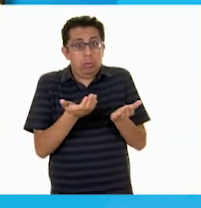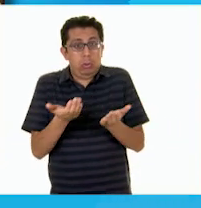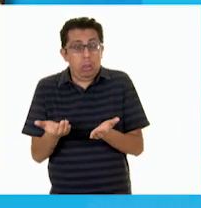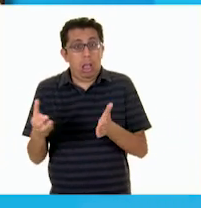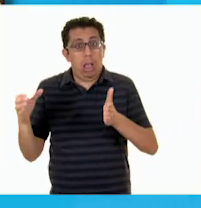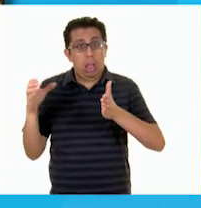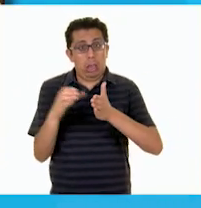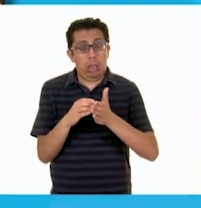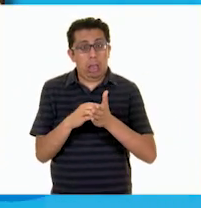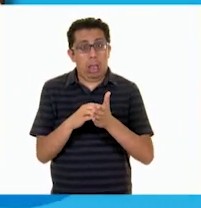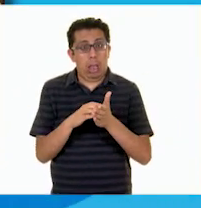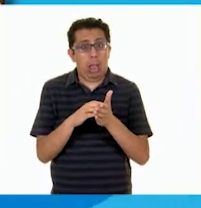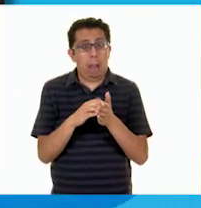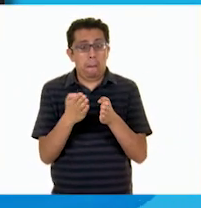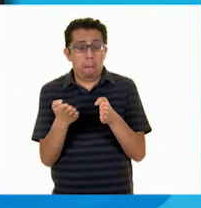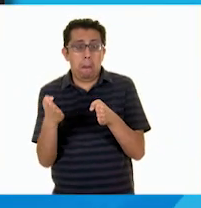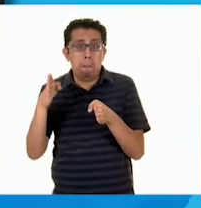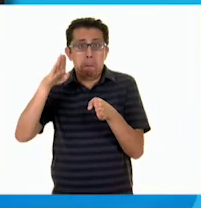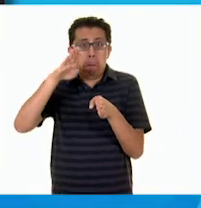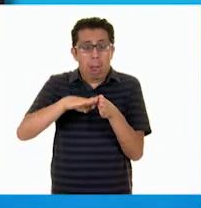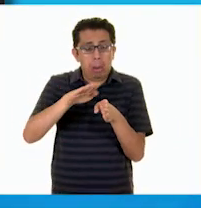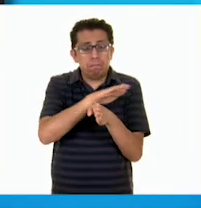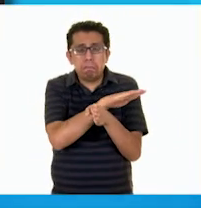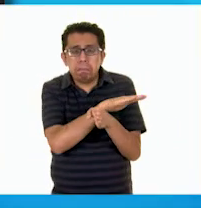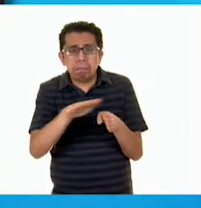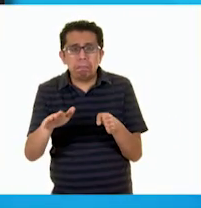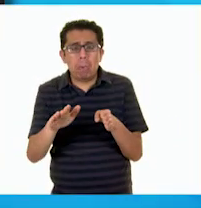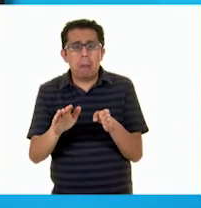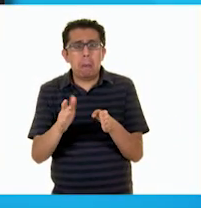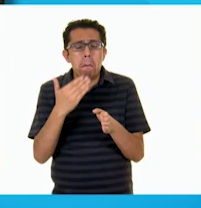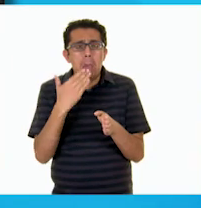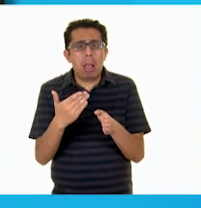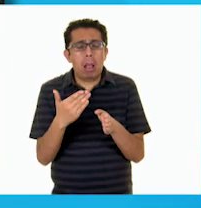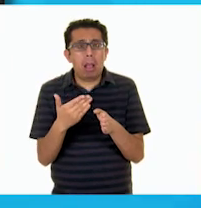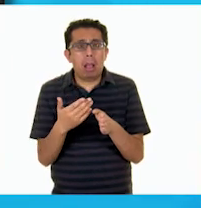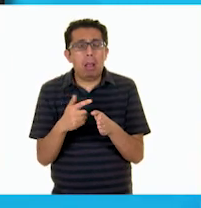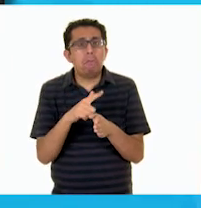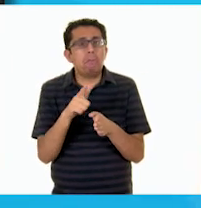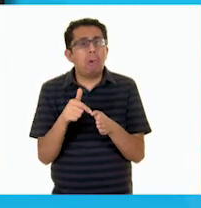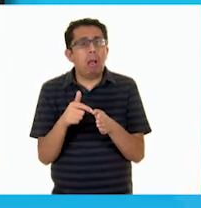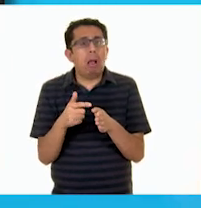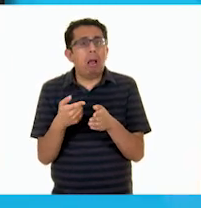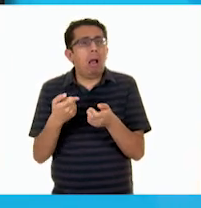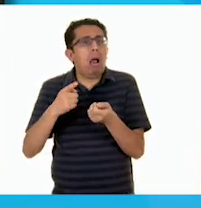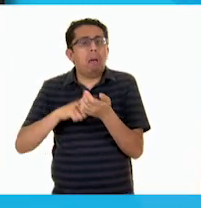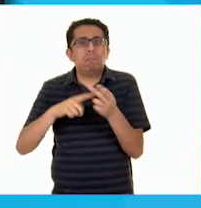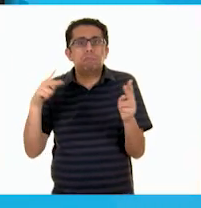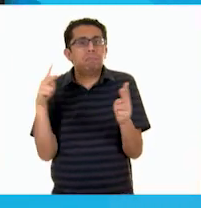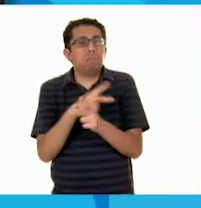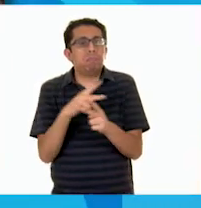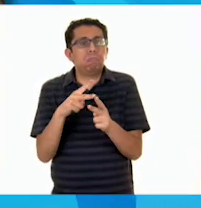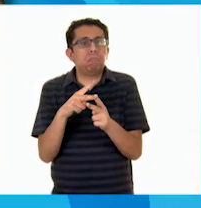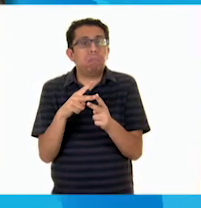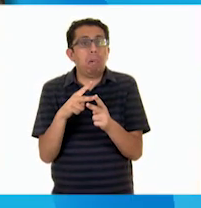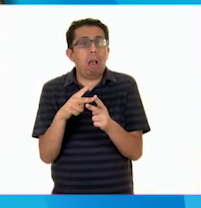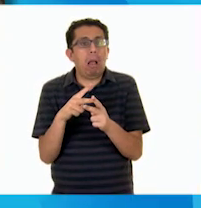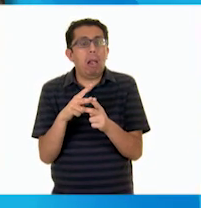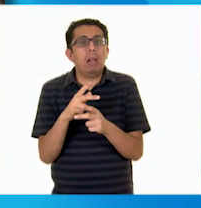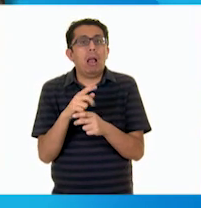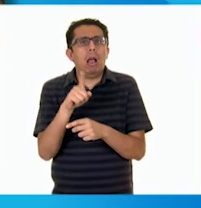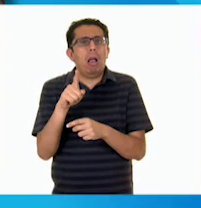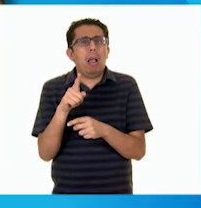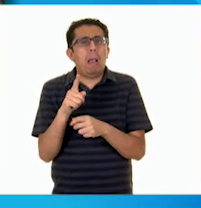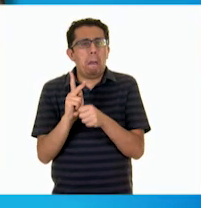quedó tan bien cerrada que dejó de entrar el aire, ocasionando que la piel de la persona se deshidratara.